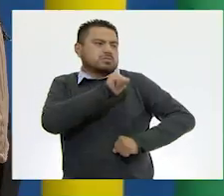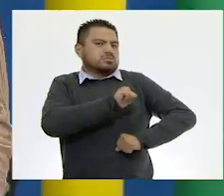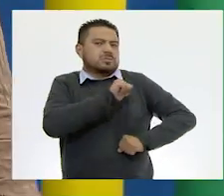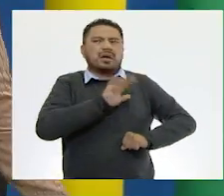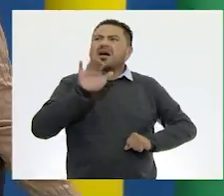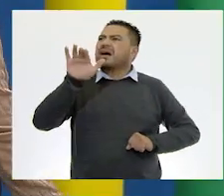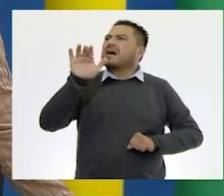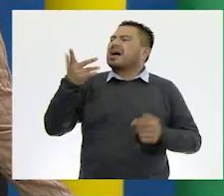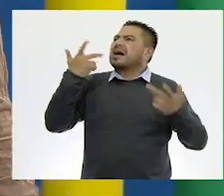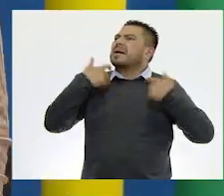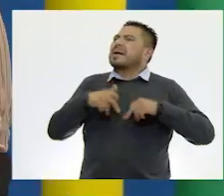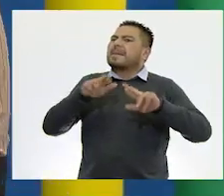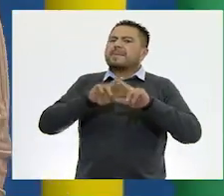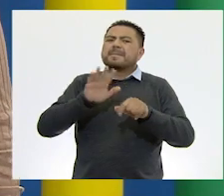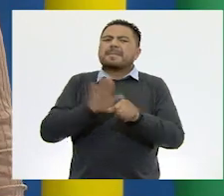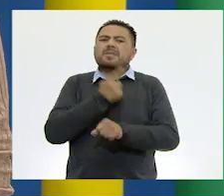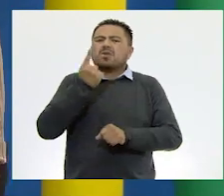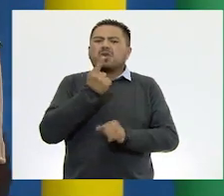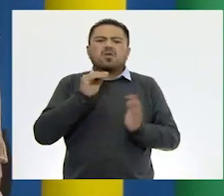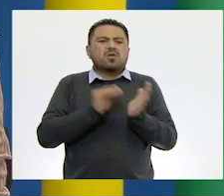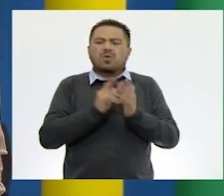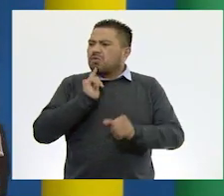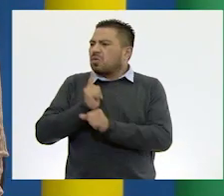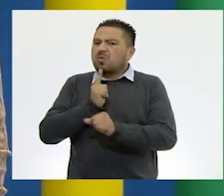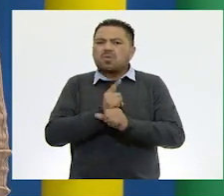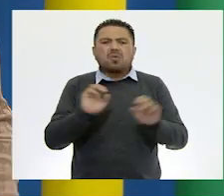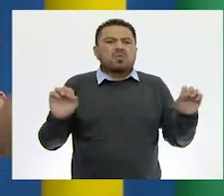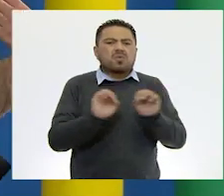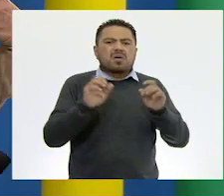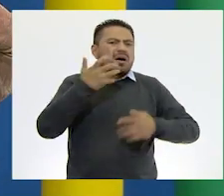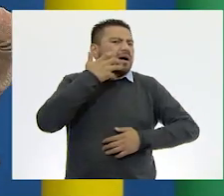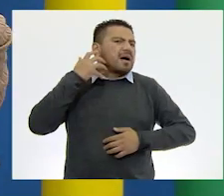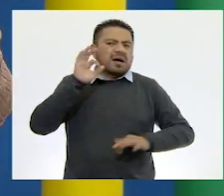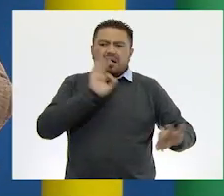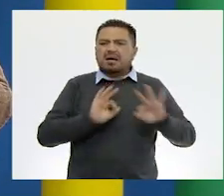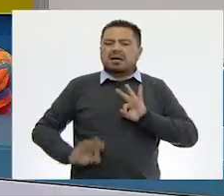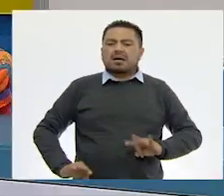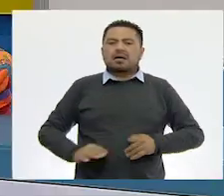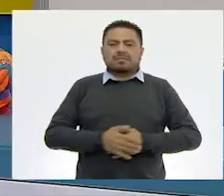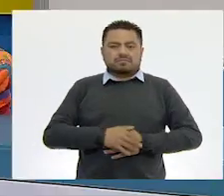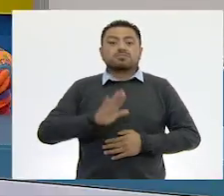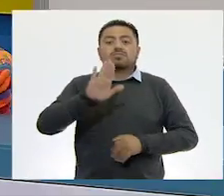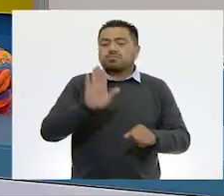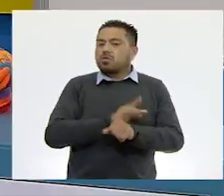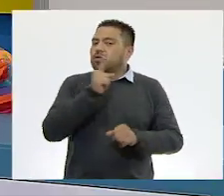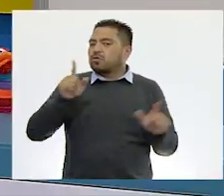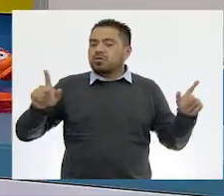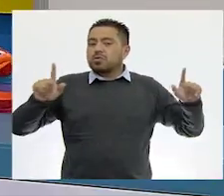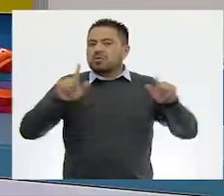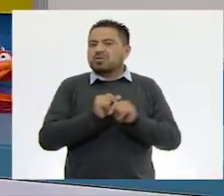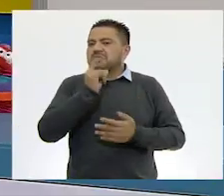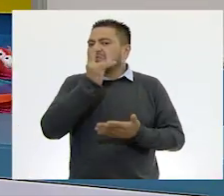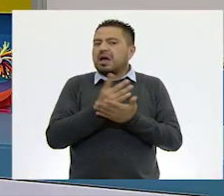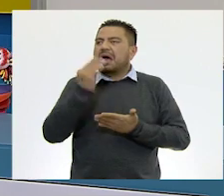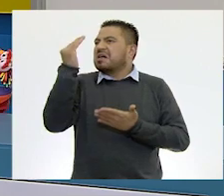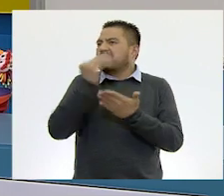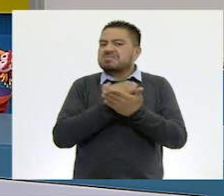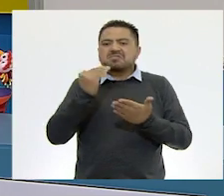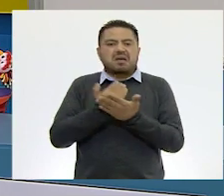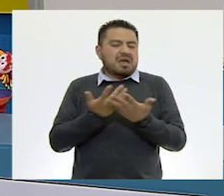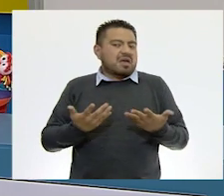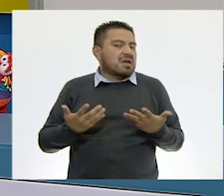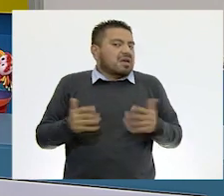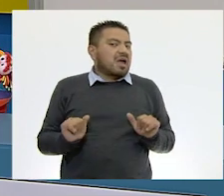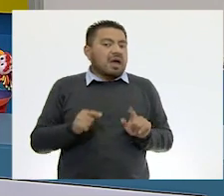Maestra, ¿y por qué aún no vemos ningún jaguar? Ah, pues porque solo existen muy pocos ejemplares